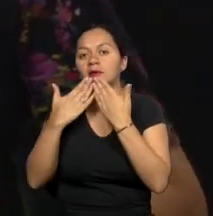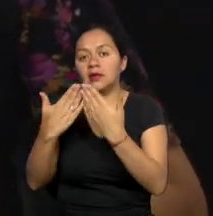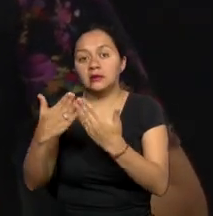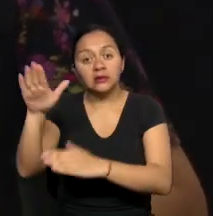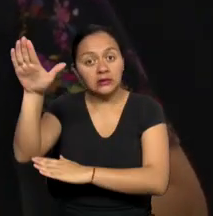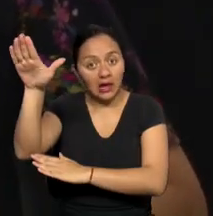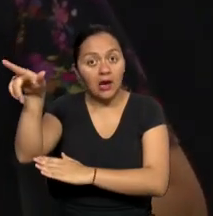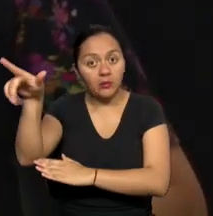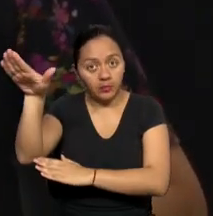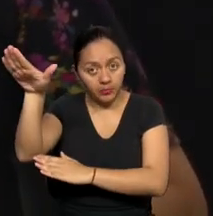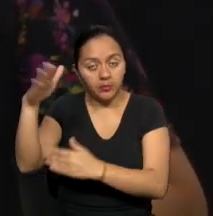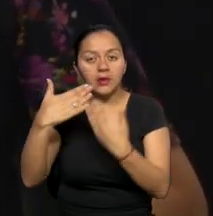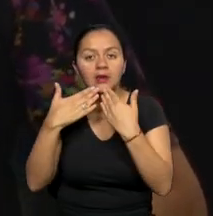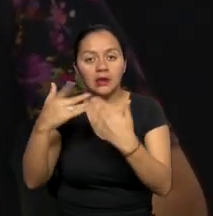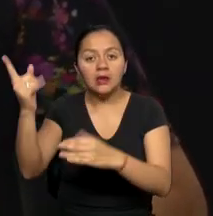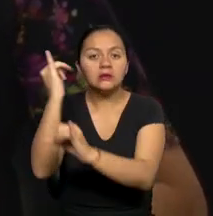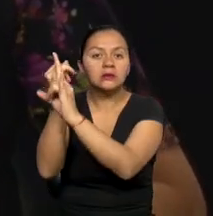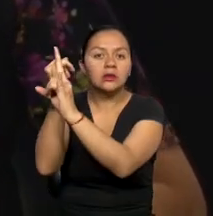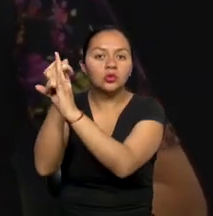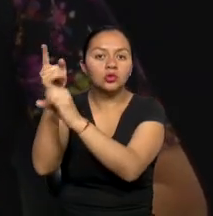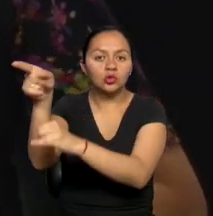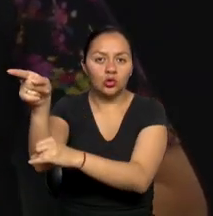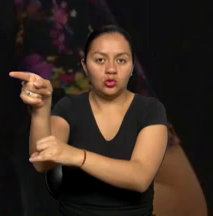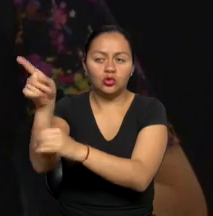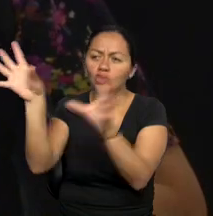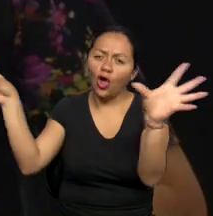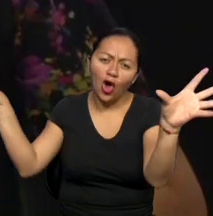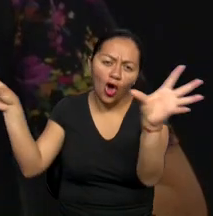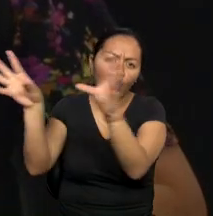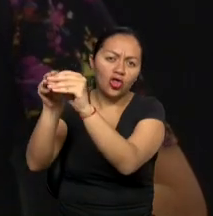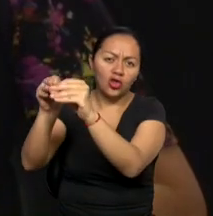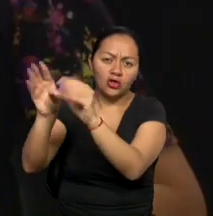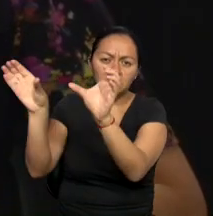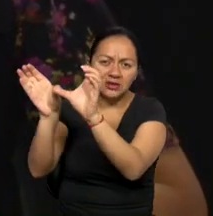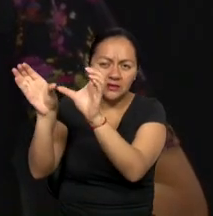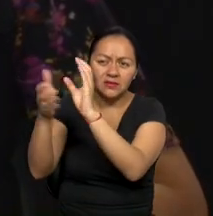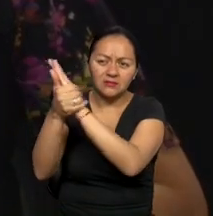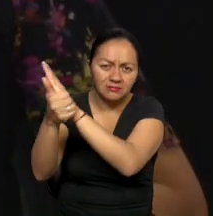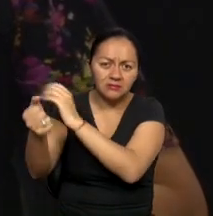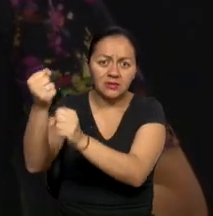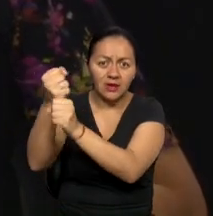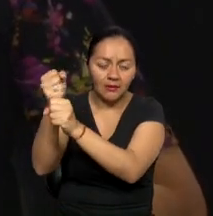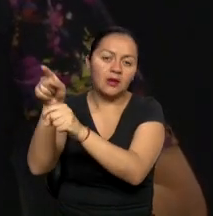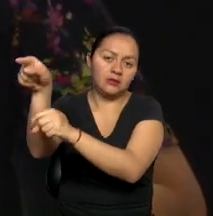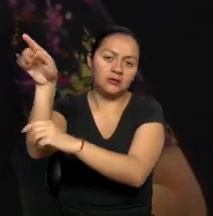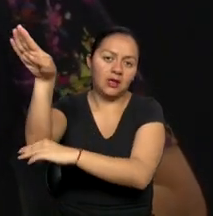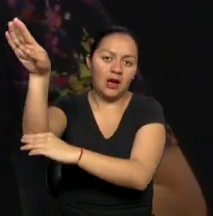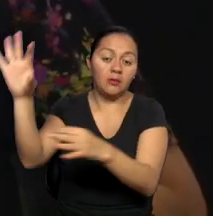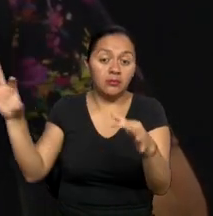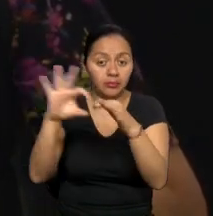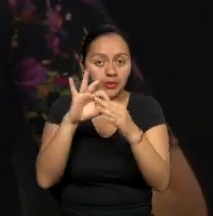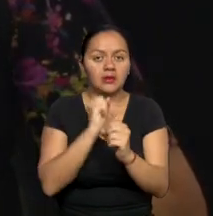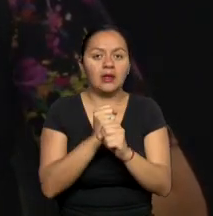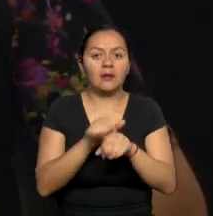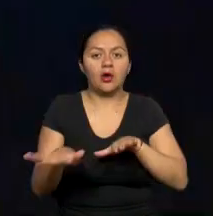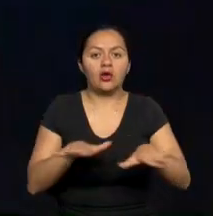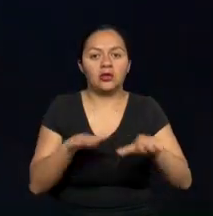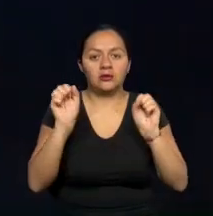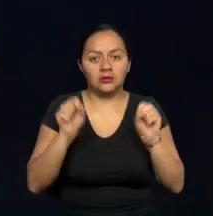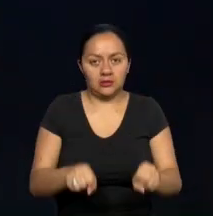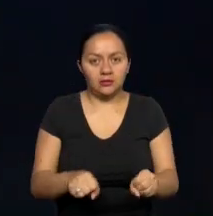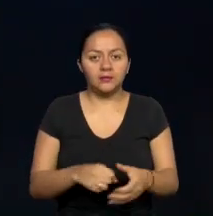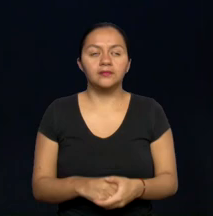SECAP es la instancia que está acreditando y desde esa perspectiva hay un trabajo conjunto. Yo creo que desde la